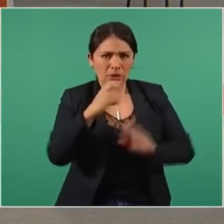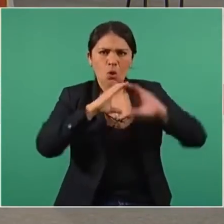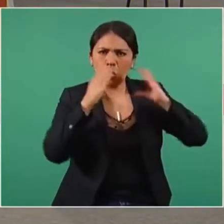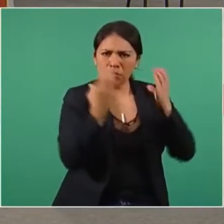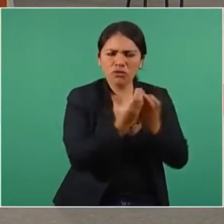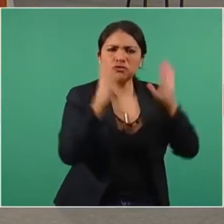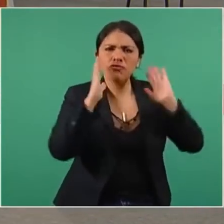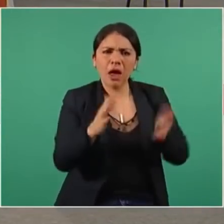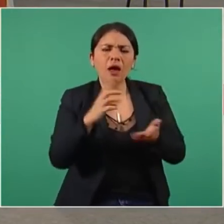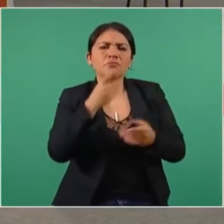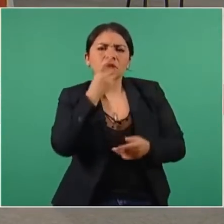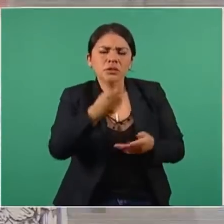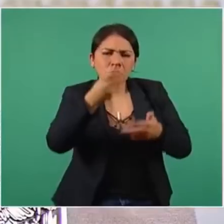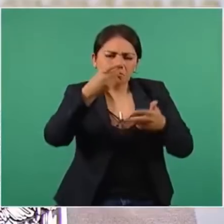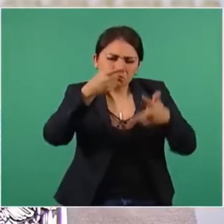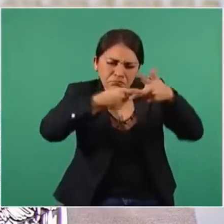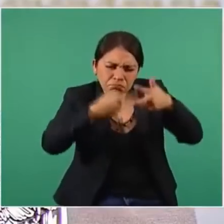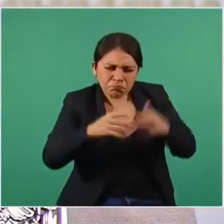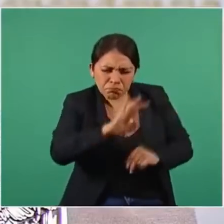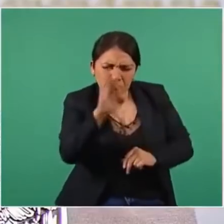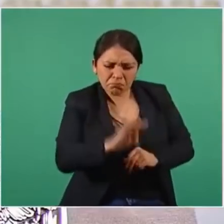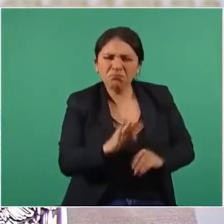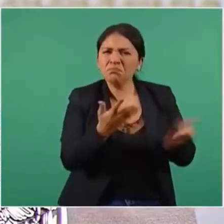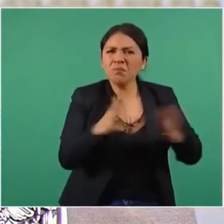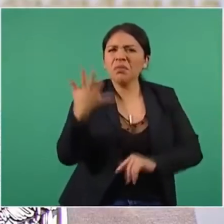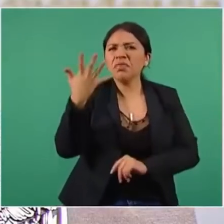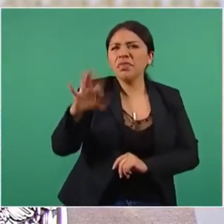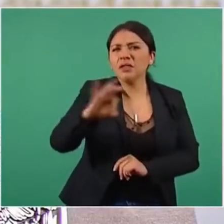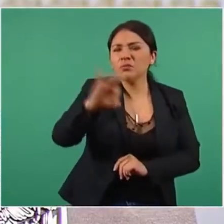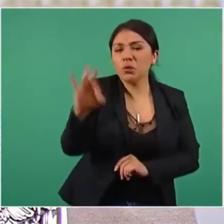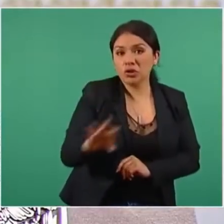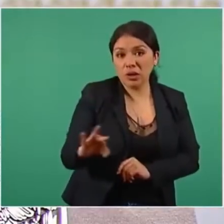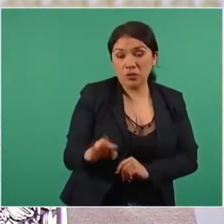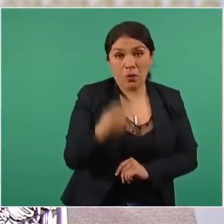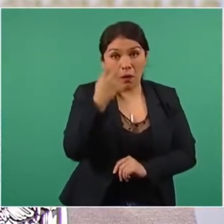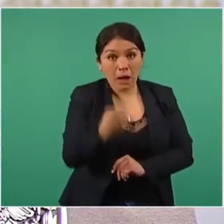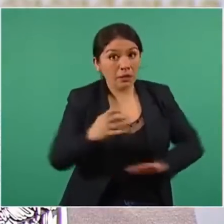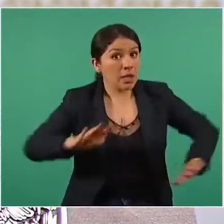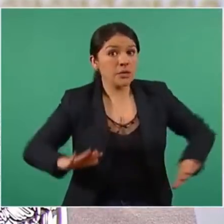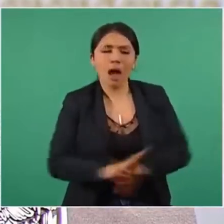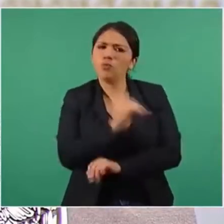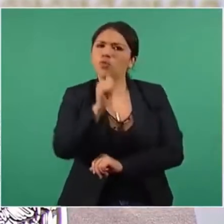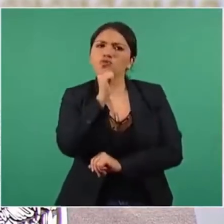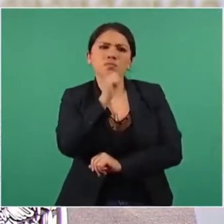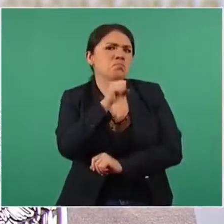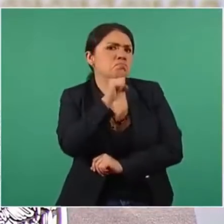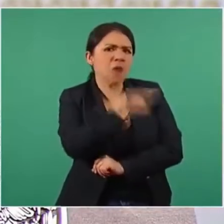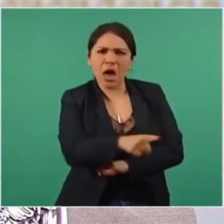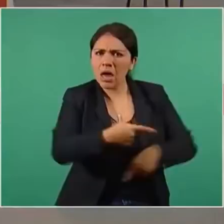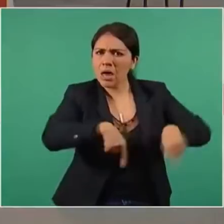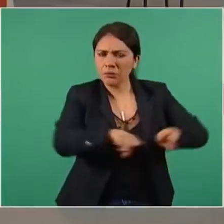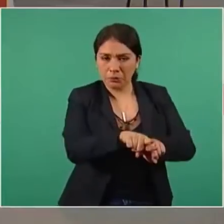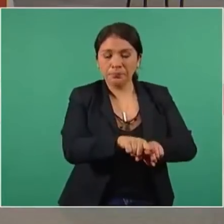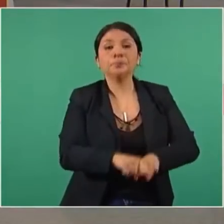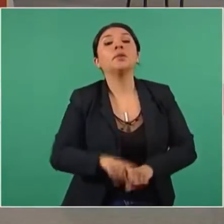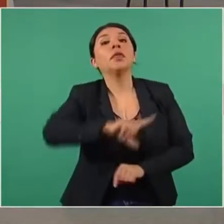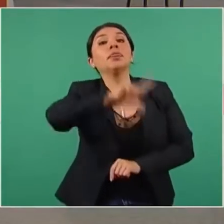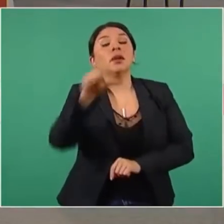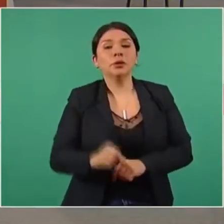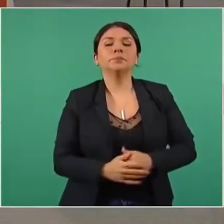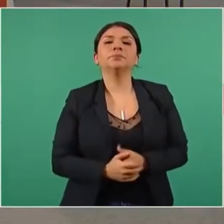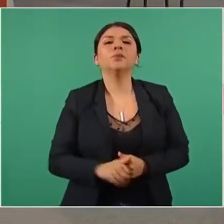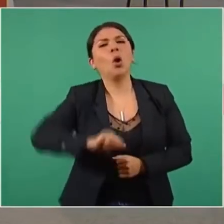dicho porcentaje en 10% y esto no ha sido modificado. Con la reforma en materia de